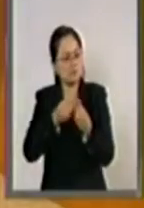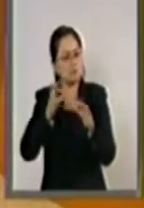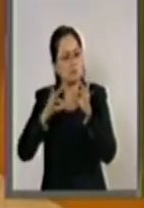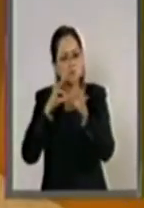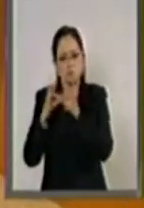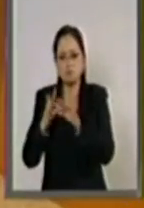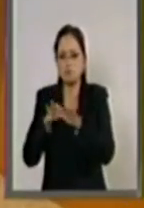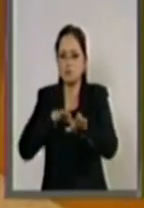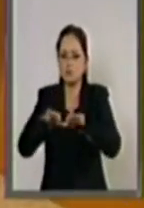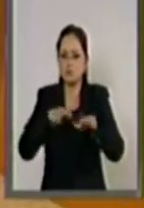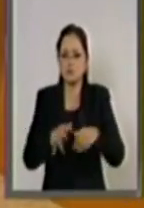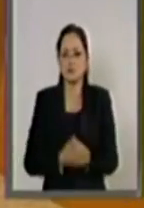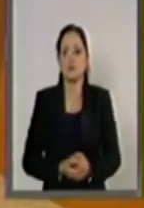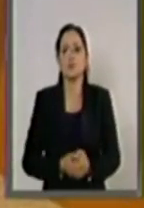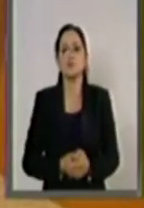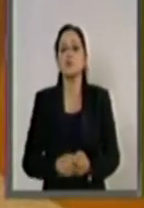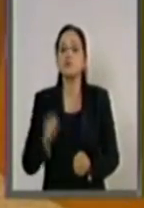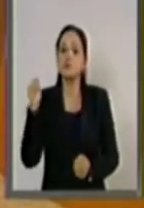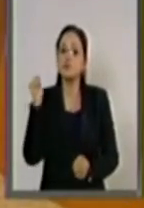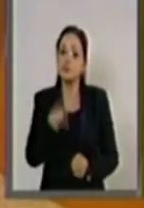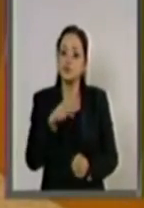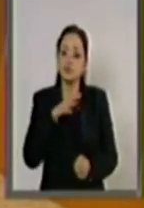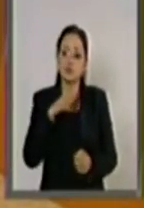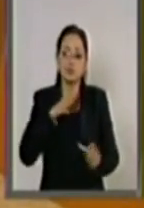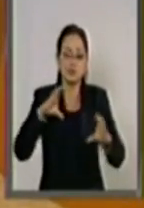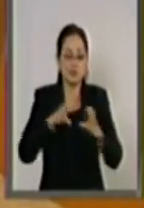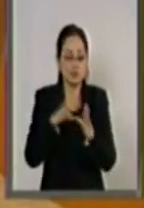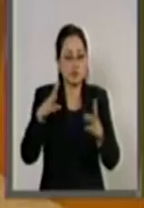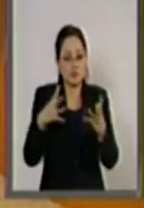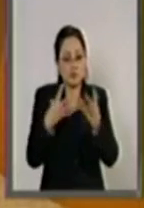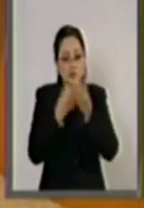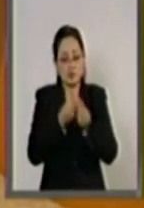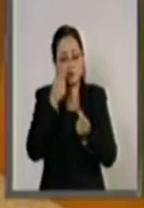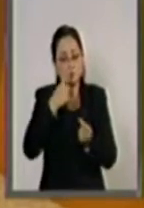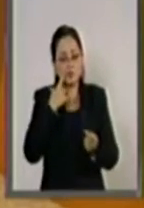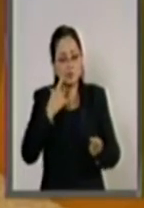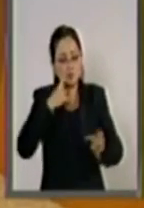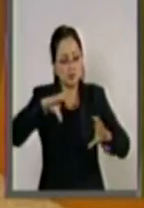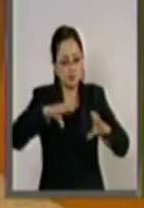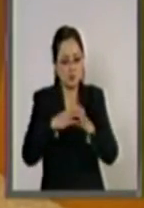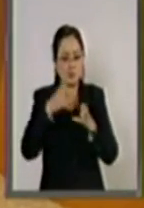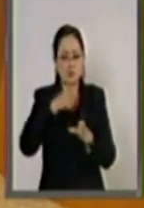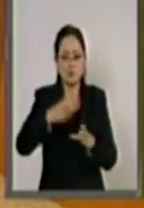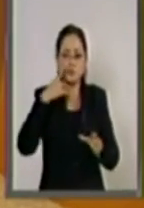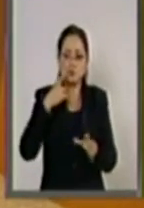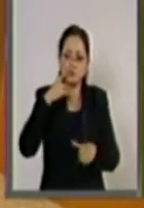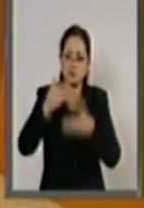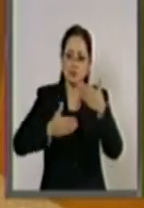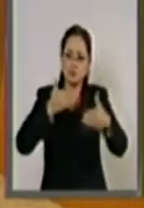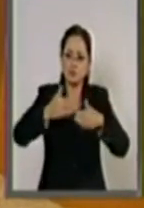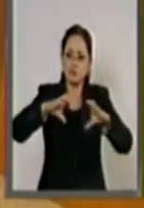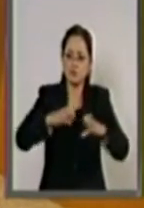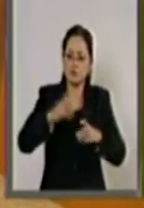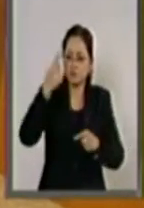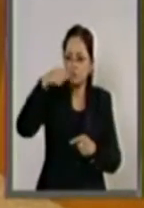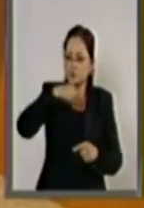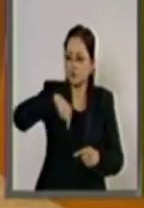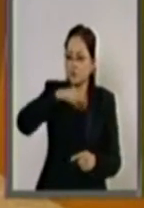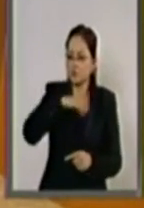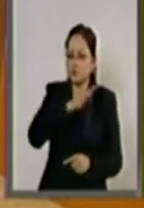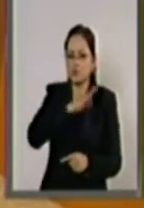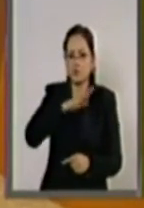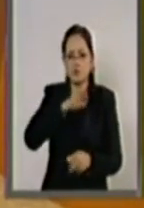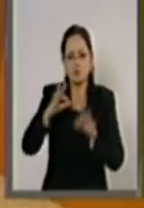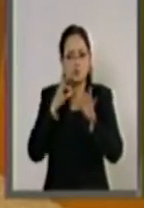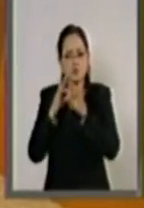Pero también, si todos somos parte de este gran esfuerzo colectivo para que podamos transformar